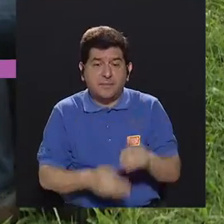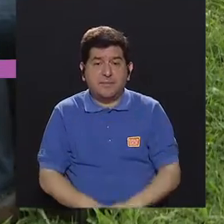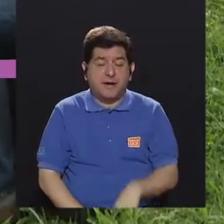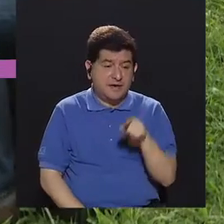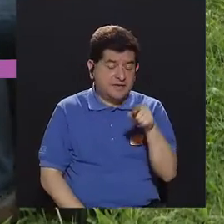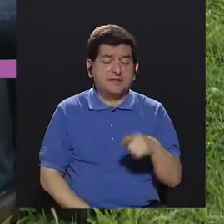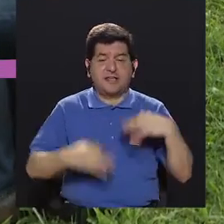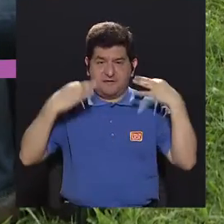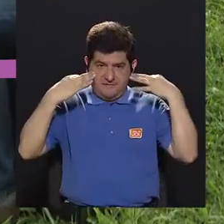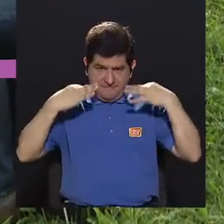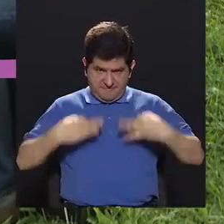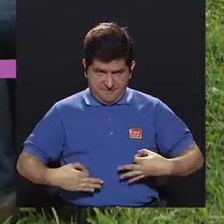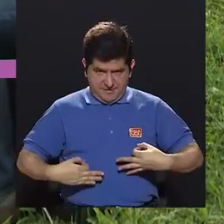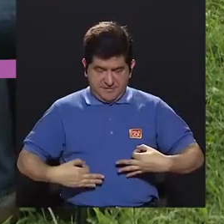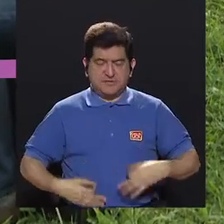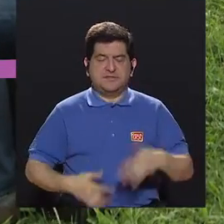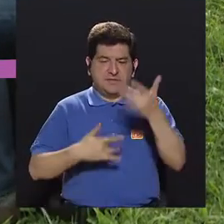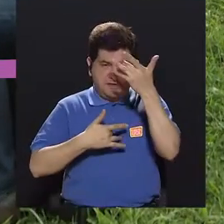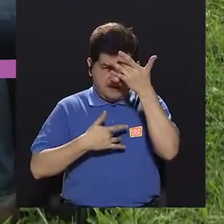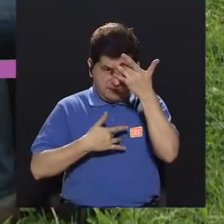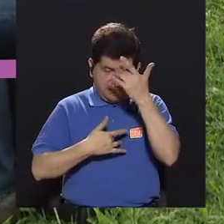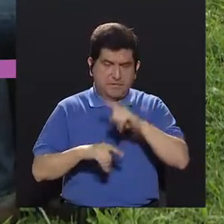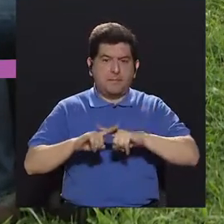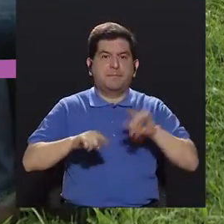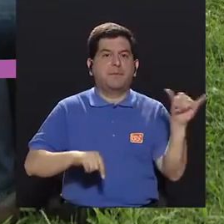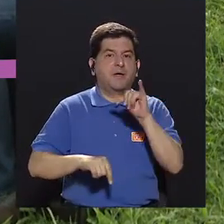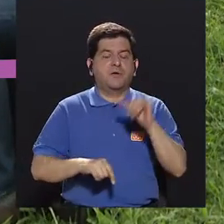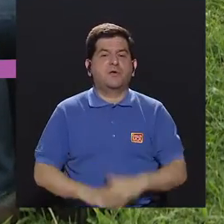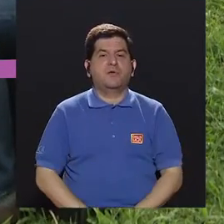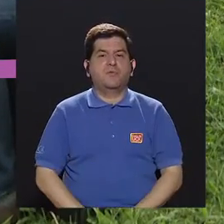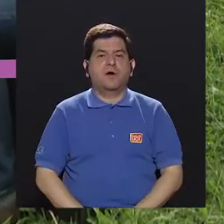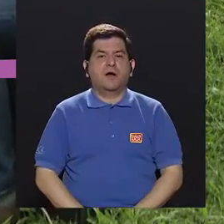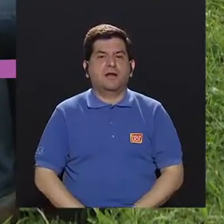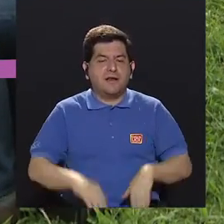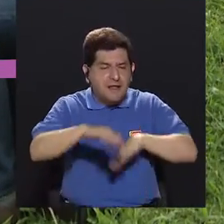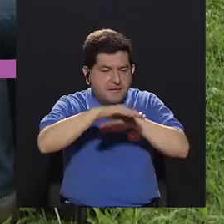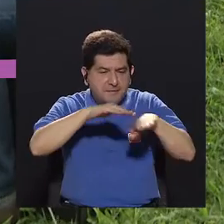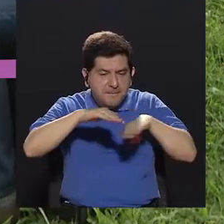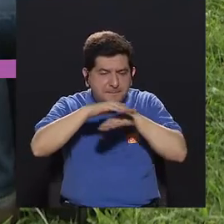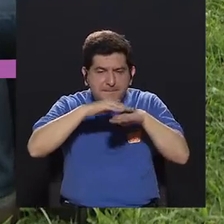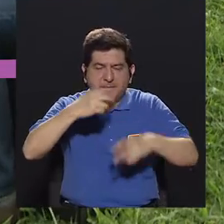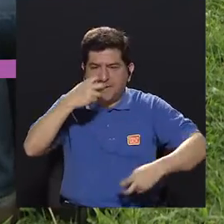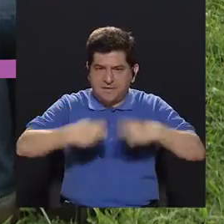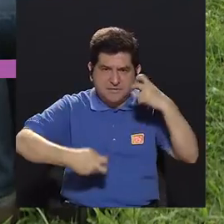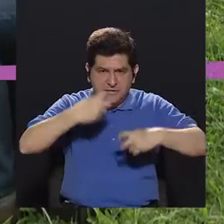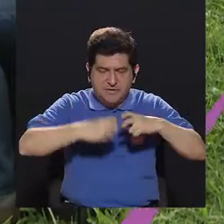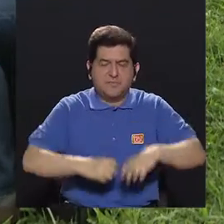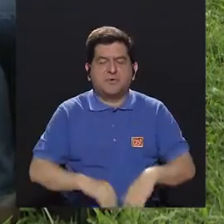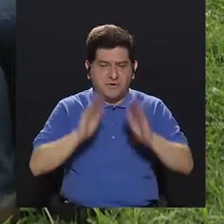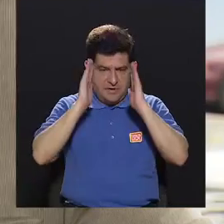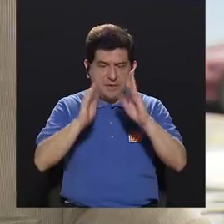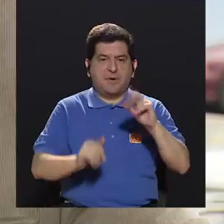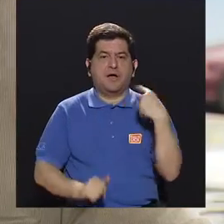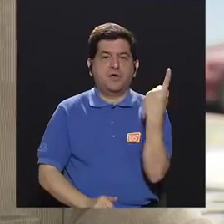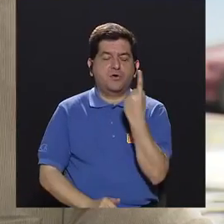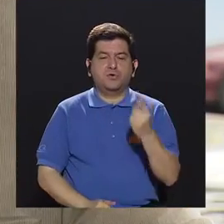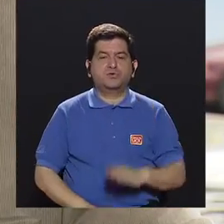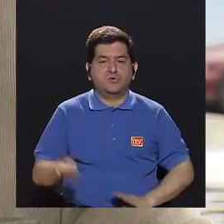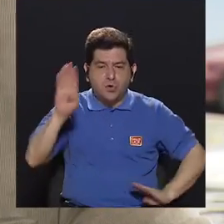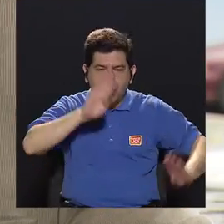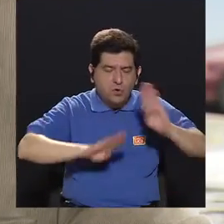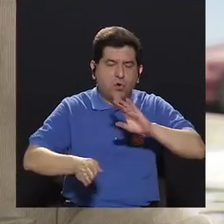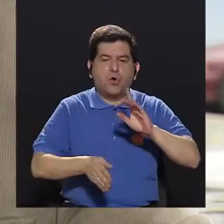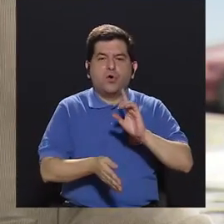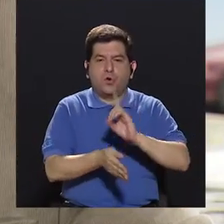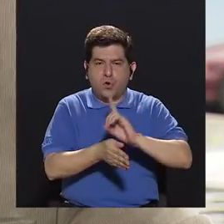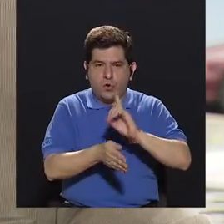la manifestación física o de la enfermedad, pero también atender la raíz, la raíz que lo provocó. No solo la parte biomédica.